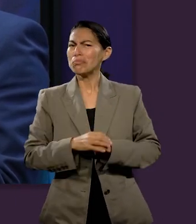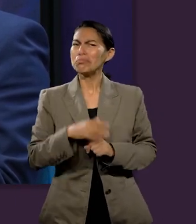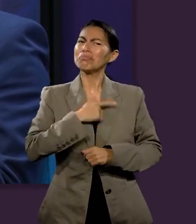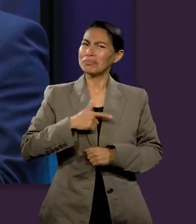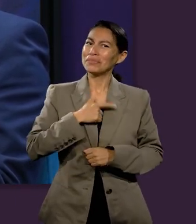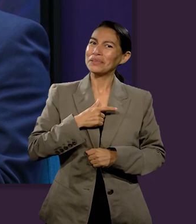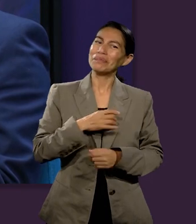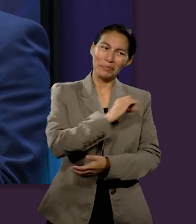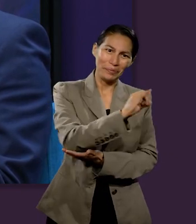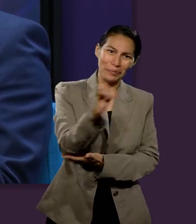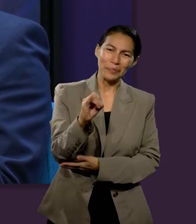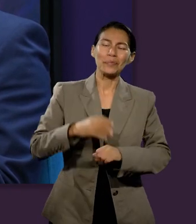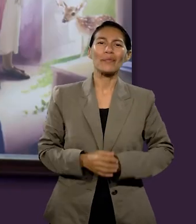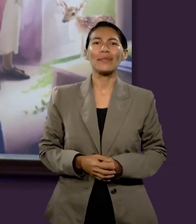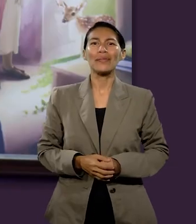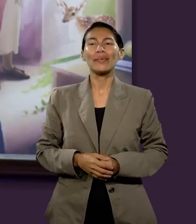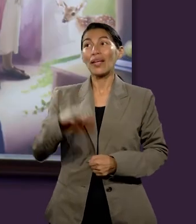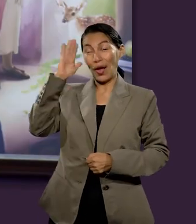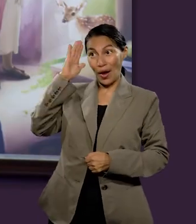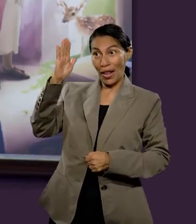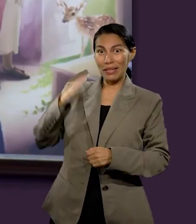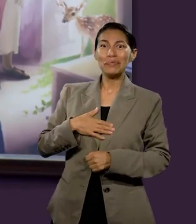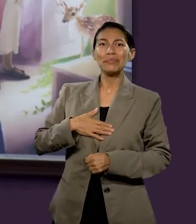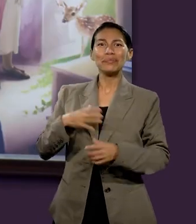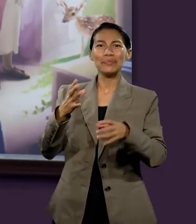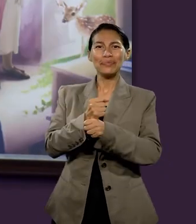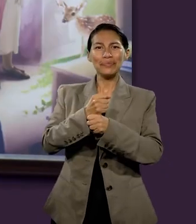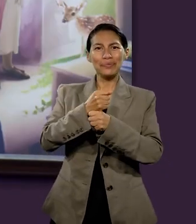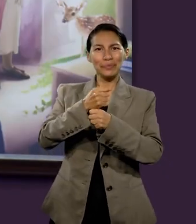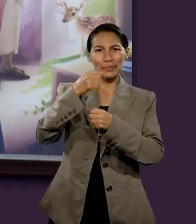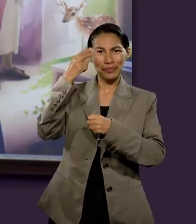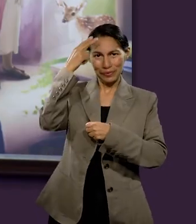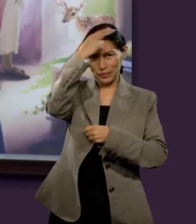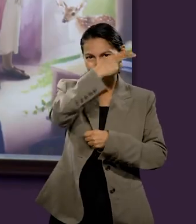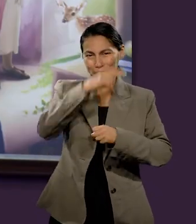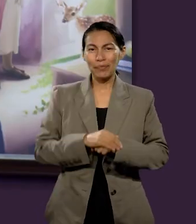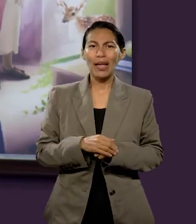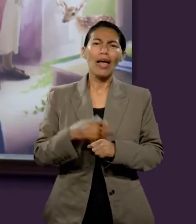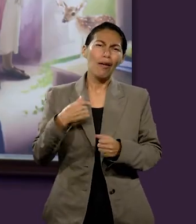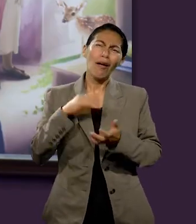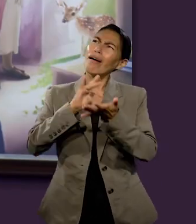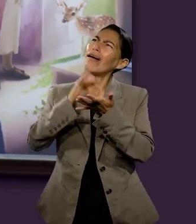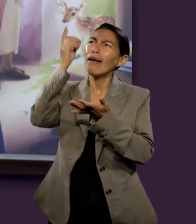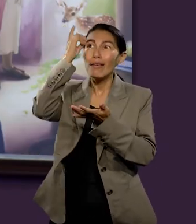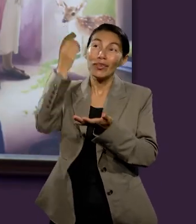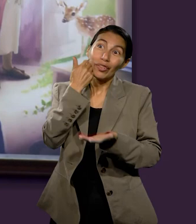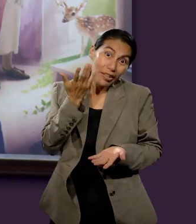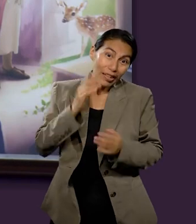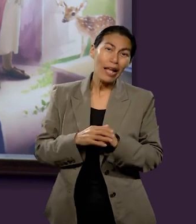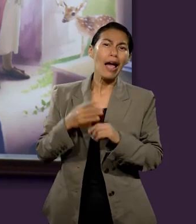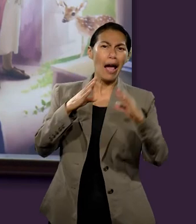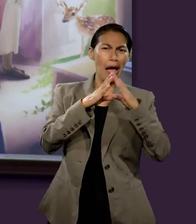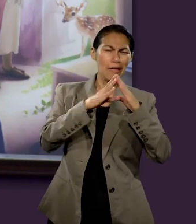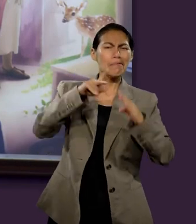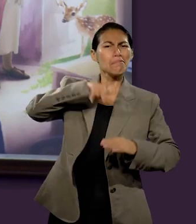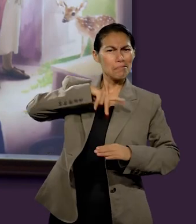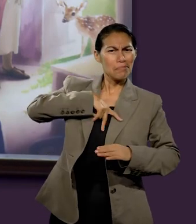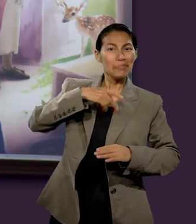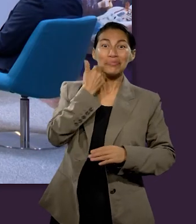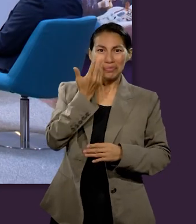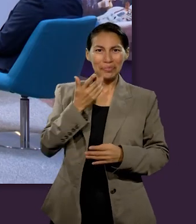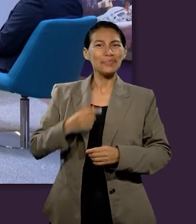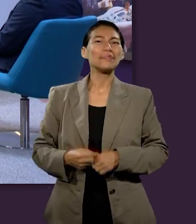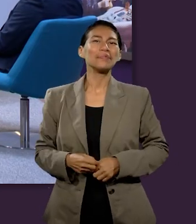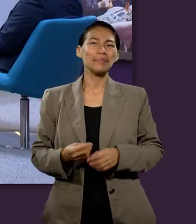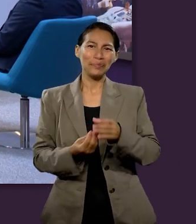de arbolitos nuevos en mi jardín. Hola, yo soy Noemí. Este año, por la gracia de Dios, me gustaría estrenar una casa propia.